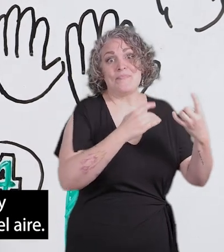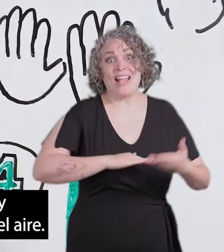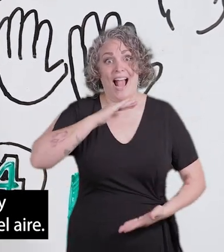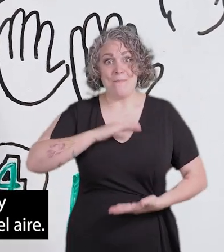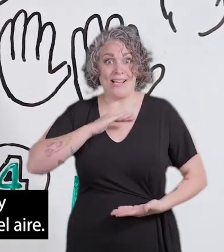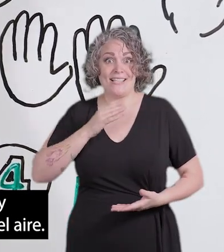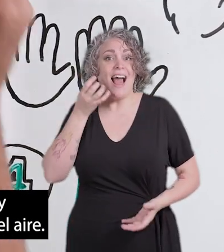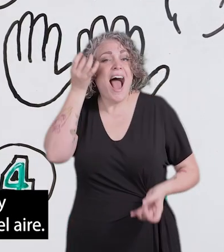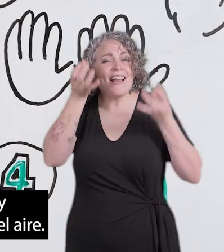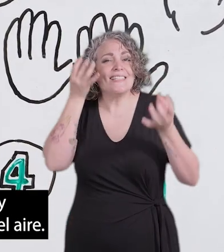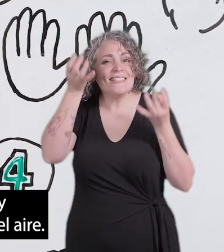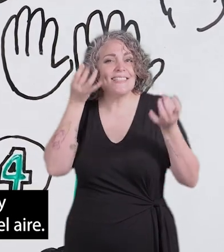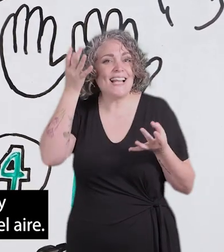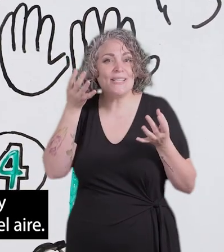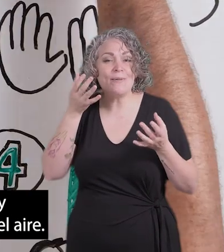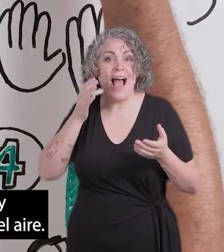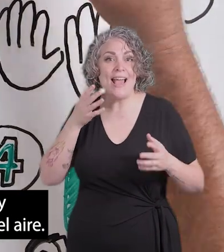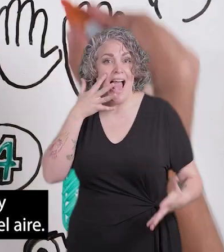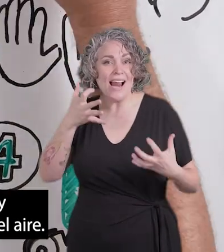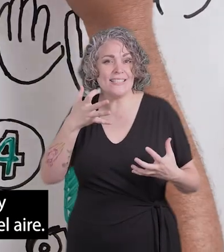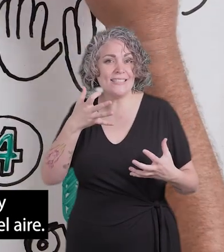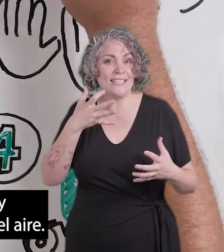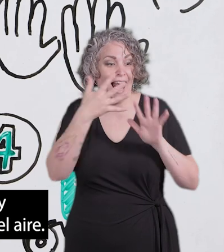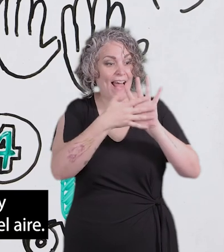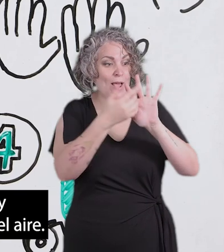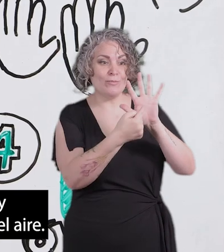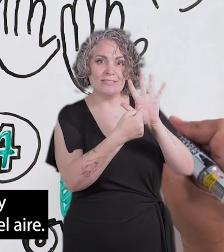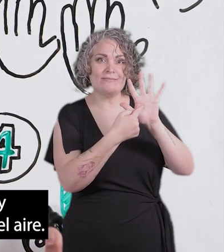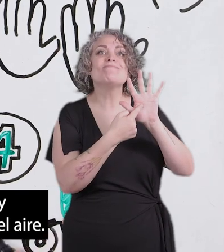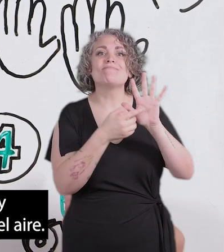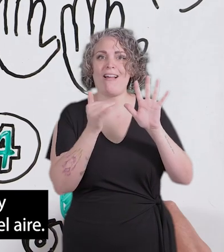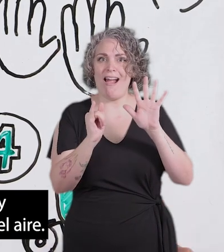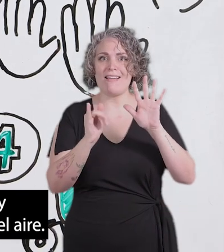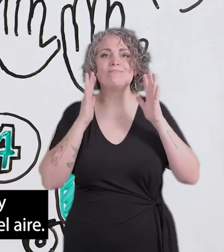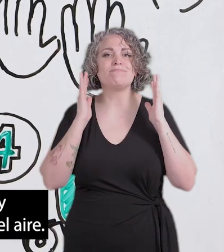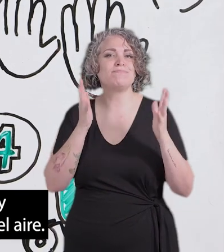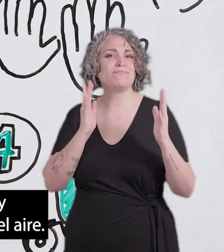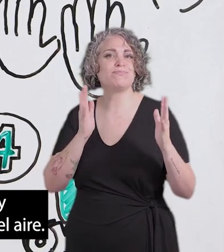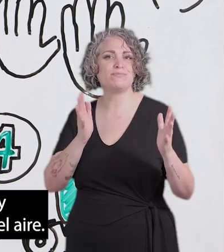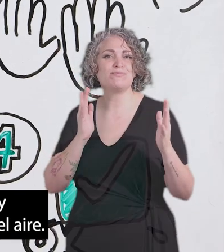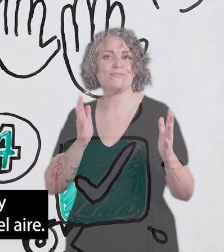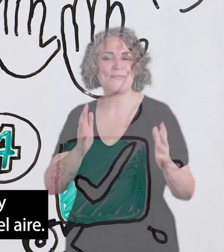capacidad artística y creativa de una lengua que se escribe en el aire